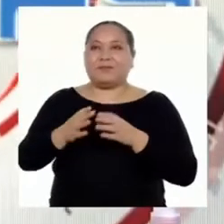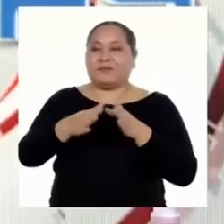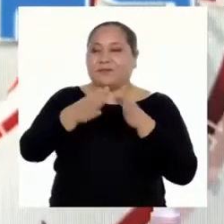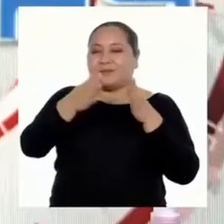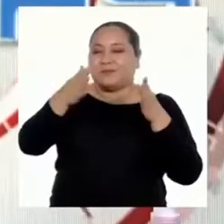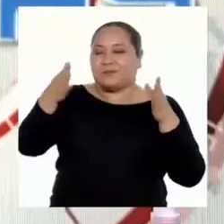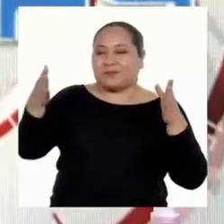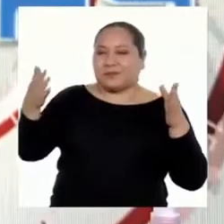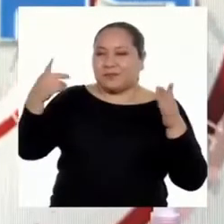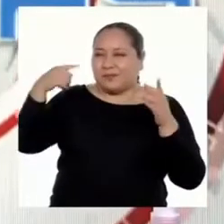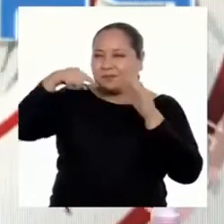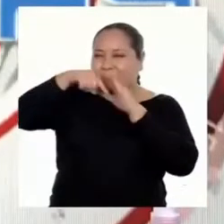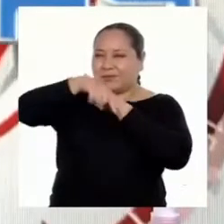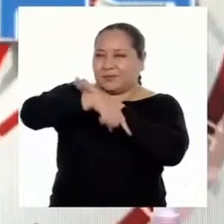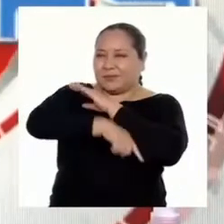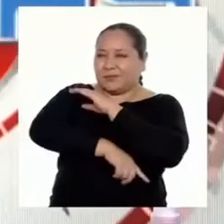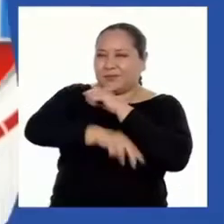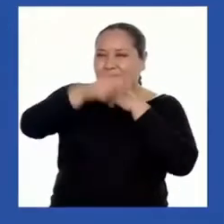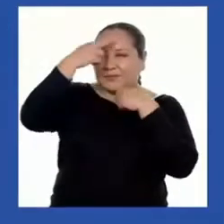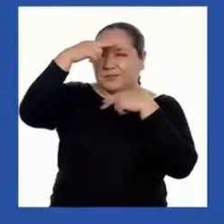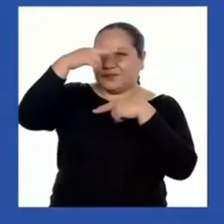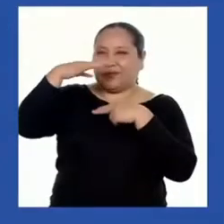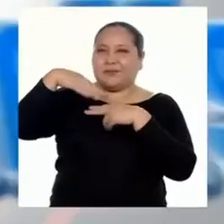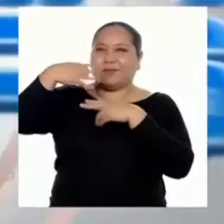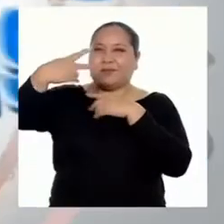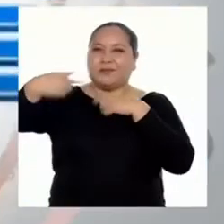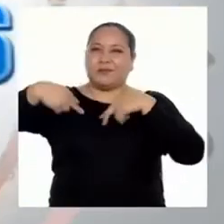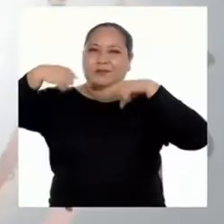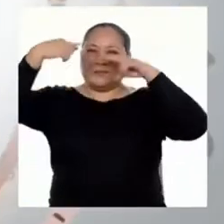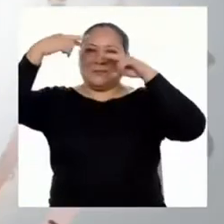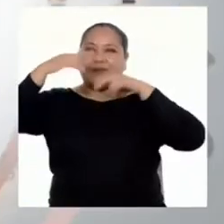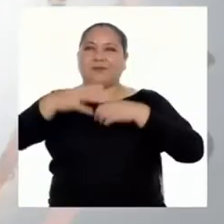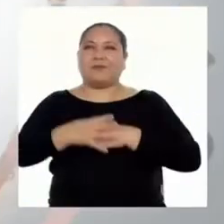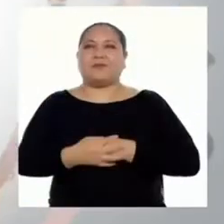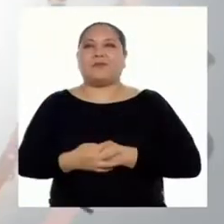ampliación de las noticias. Hasta la próxima.